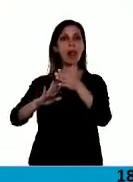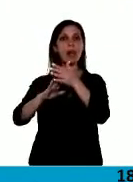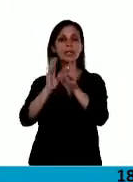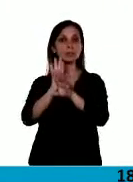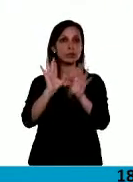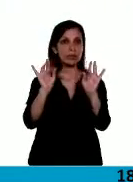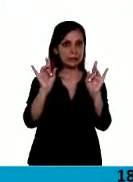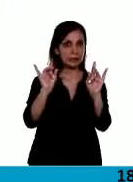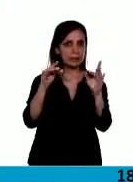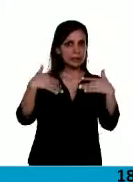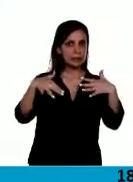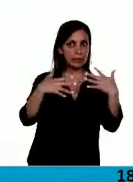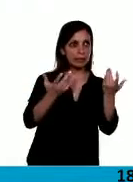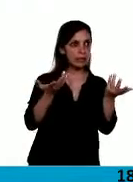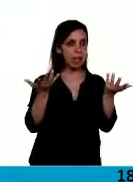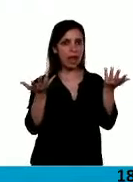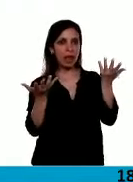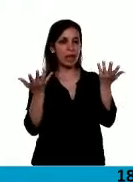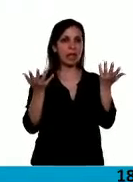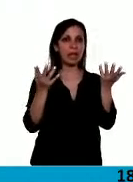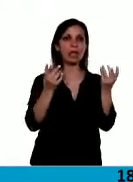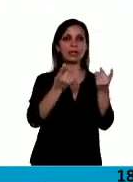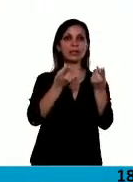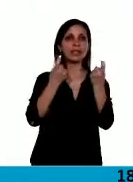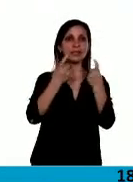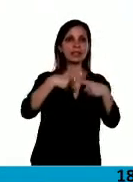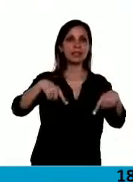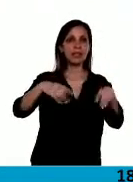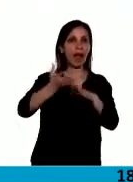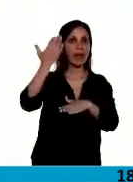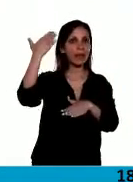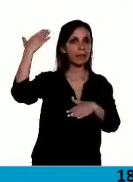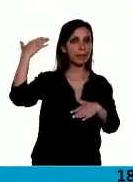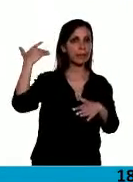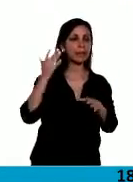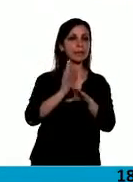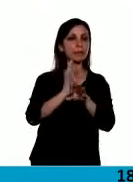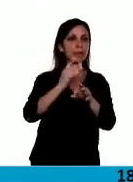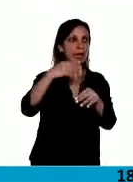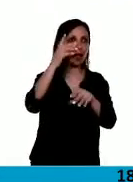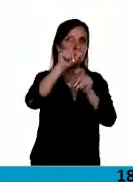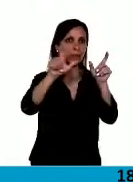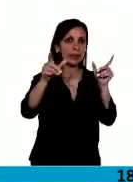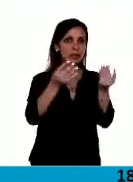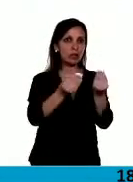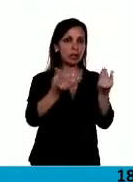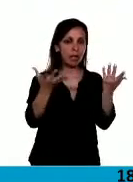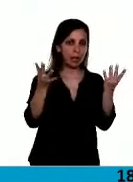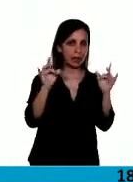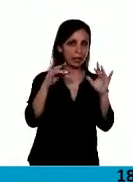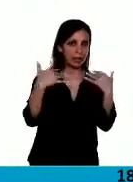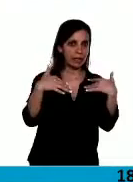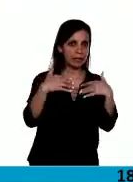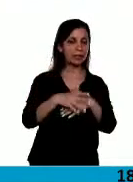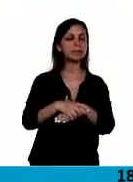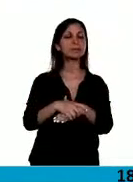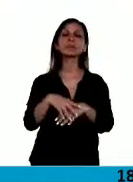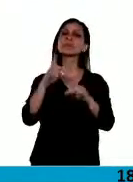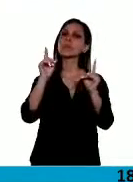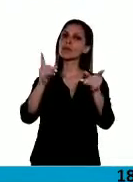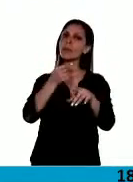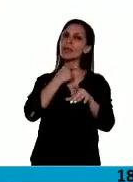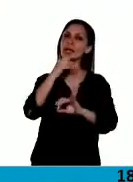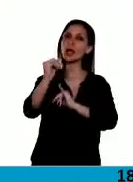a ninguna necesidad que tenía cualquier vecino. Quiero contarle también, señor presidente,